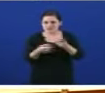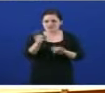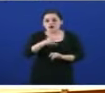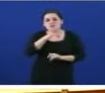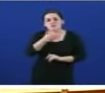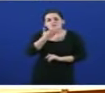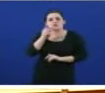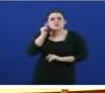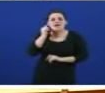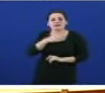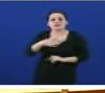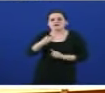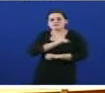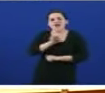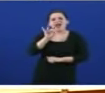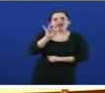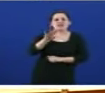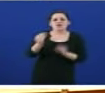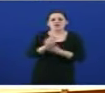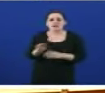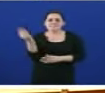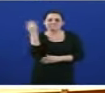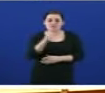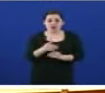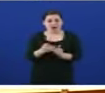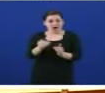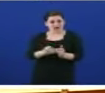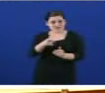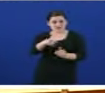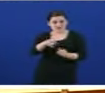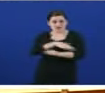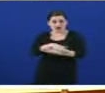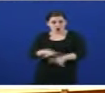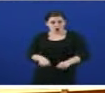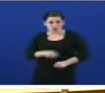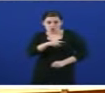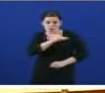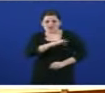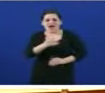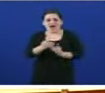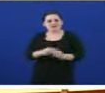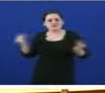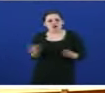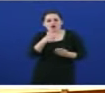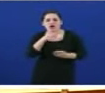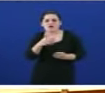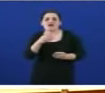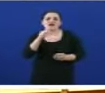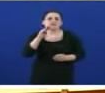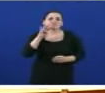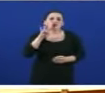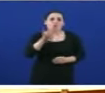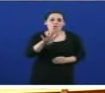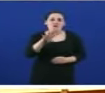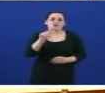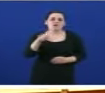teñen que esperar 14 días máis que antes de chegar voste do goberno por unha mamografía 36,4 días máis por unha